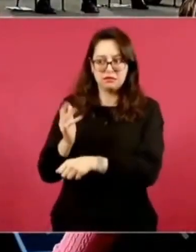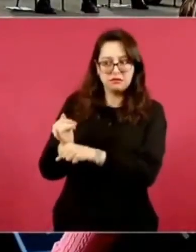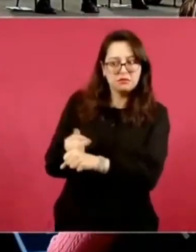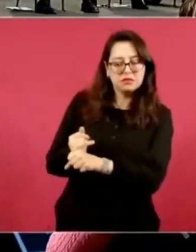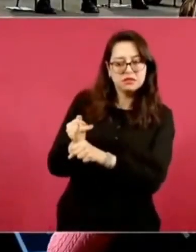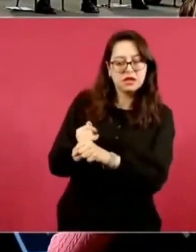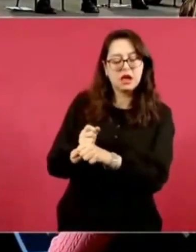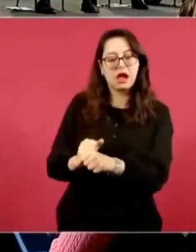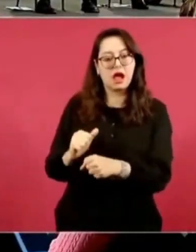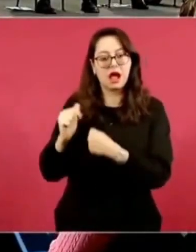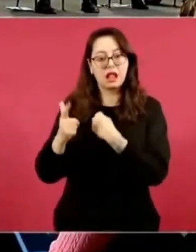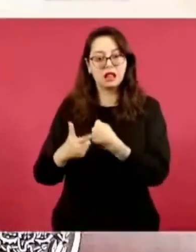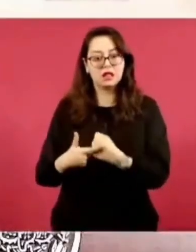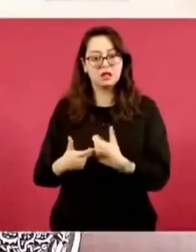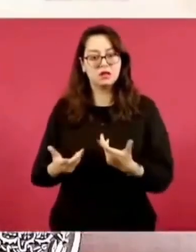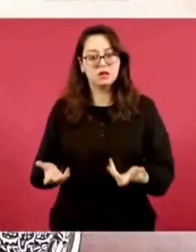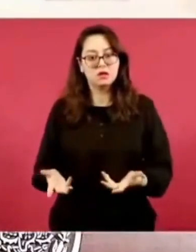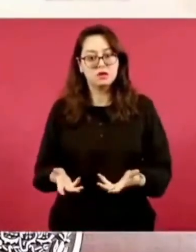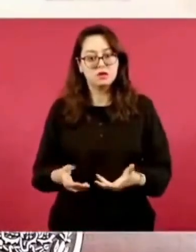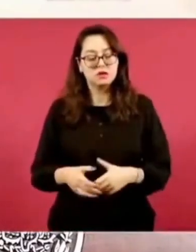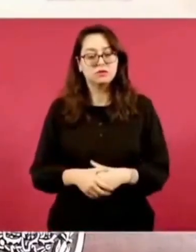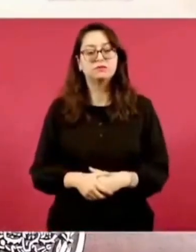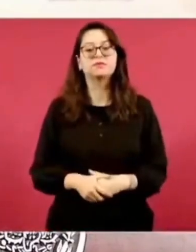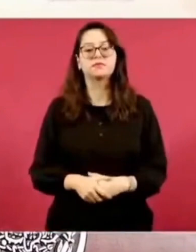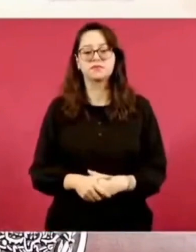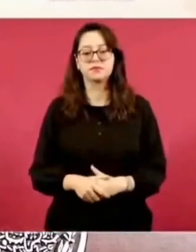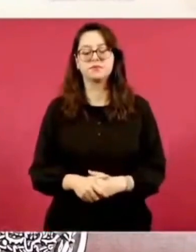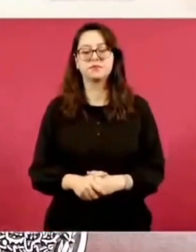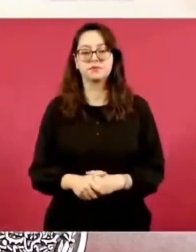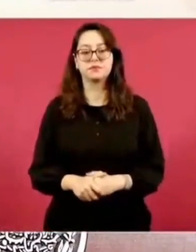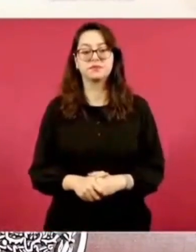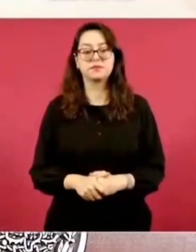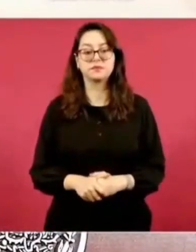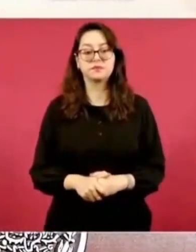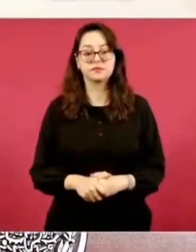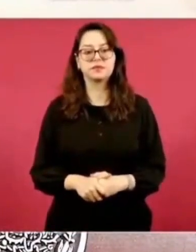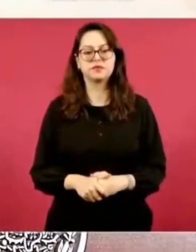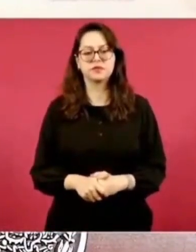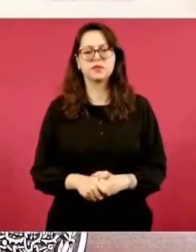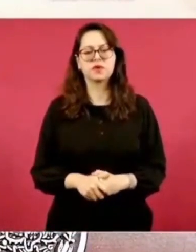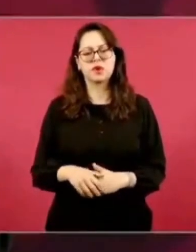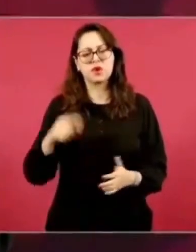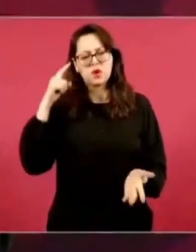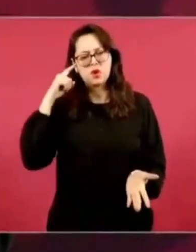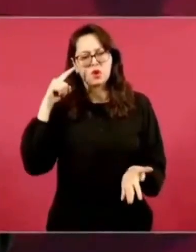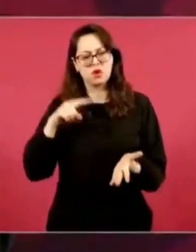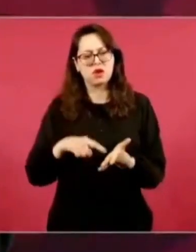yo creo que ya se están regularizando.